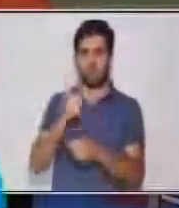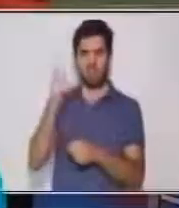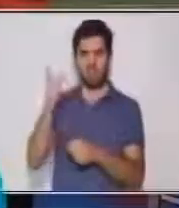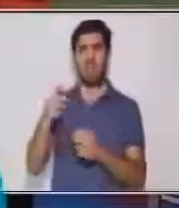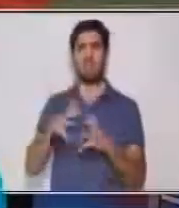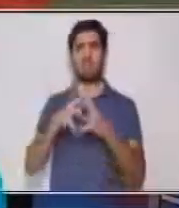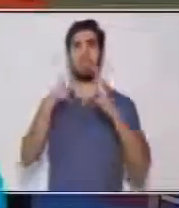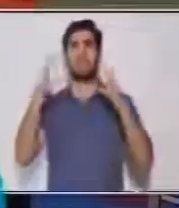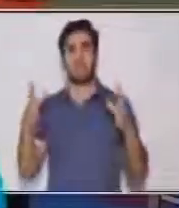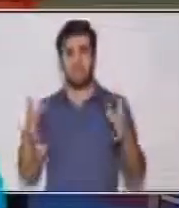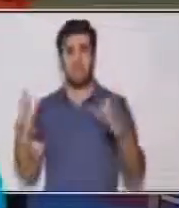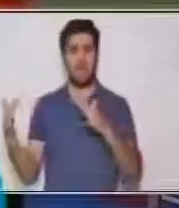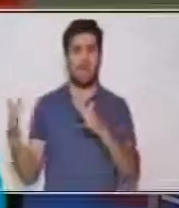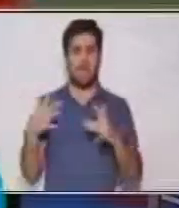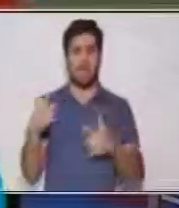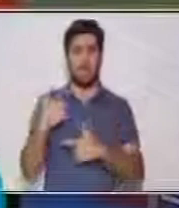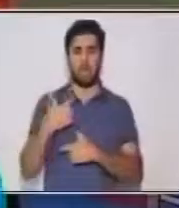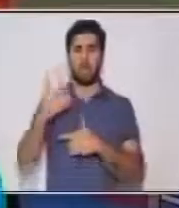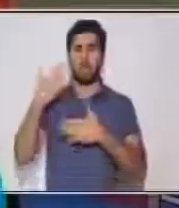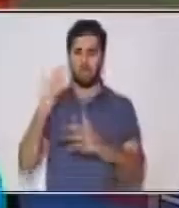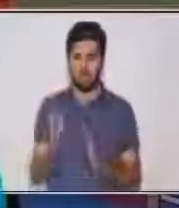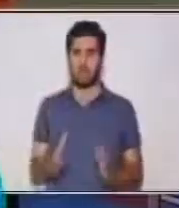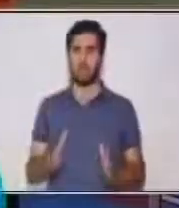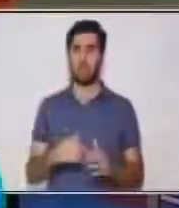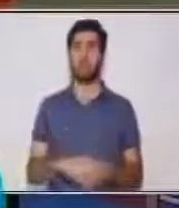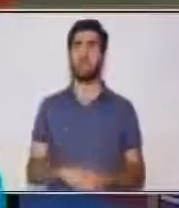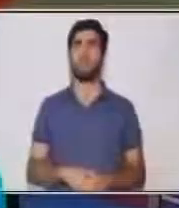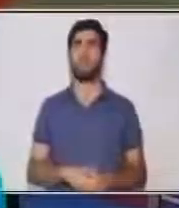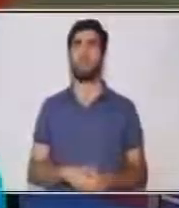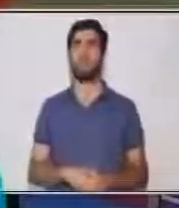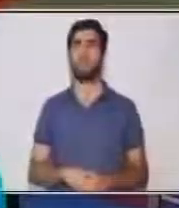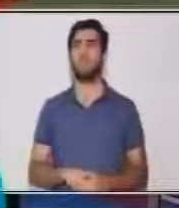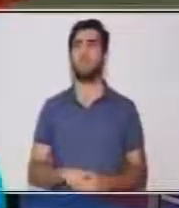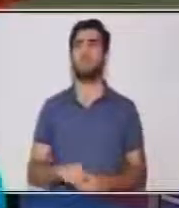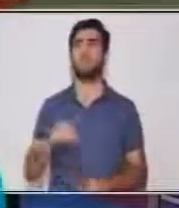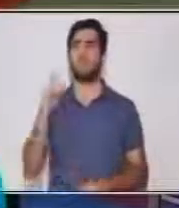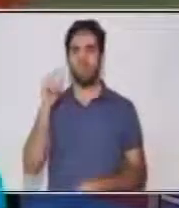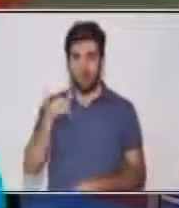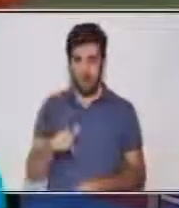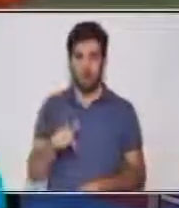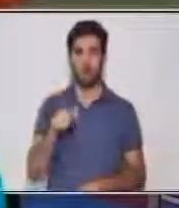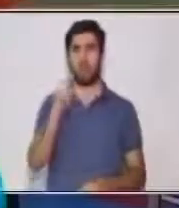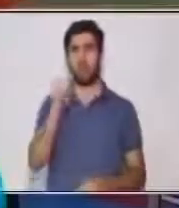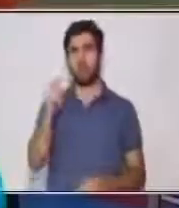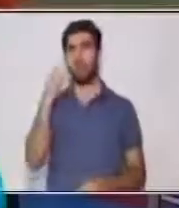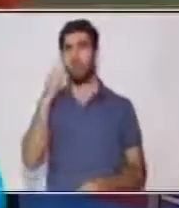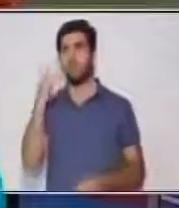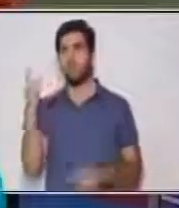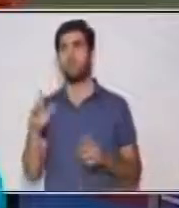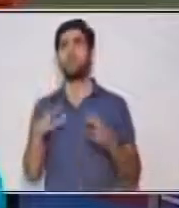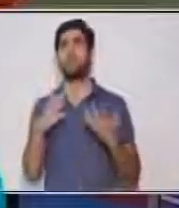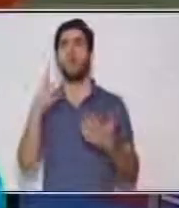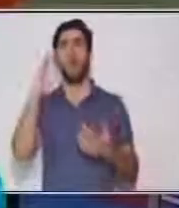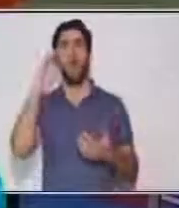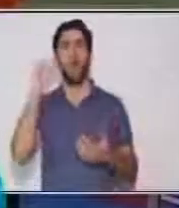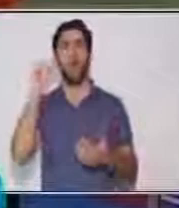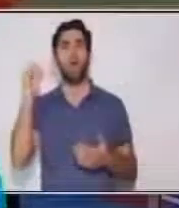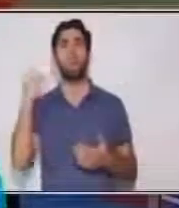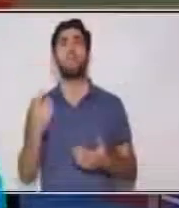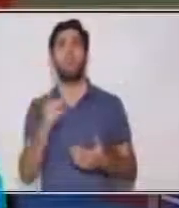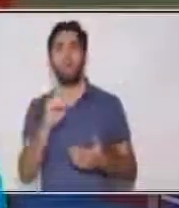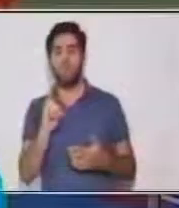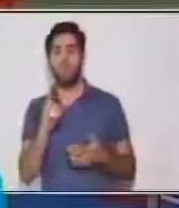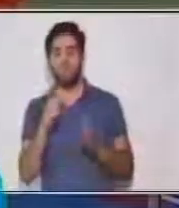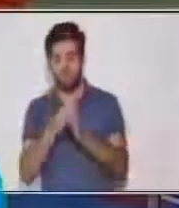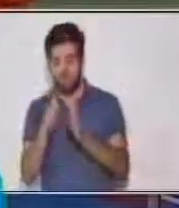gran guerrero, eso es lo que dice nuestro texto informativo. ¿Dónde termina el hecho y dónde comienza la opinión? ¿Tú qué crees?